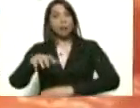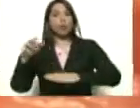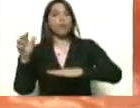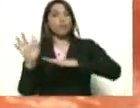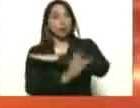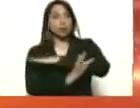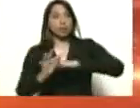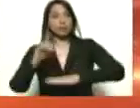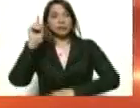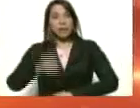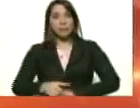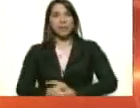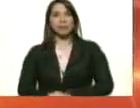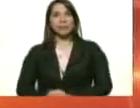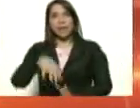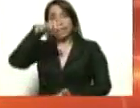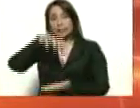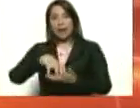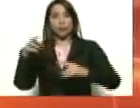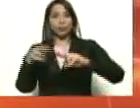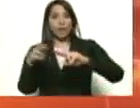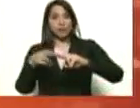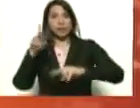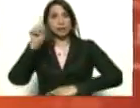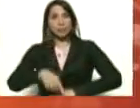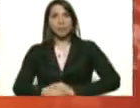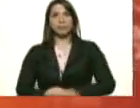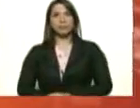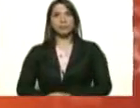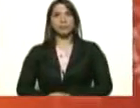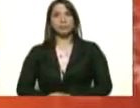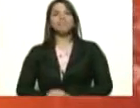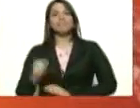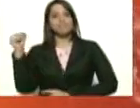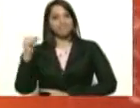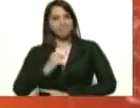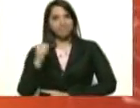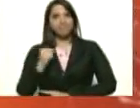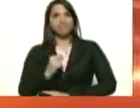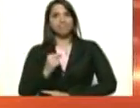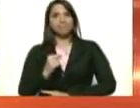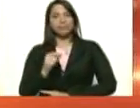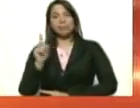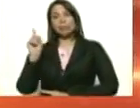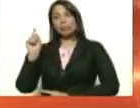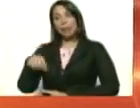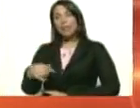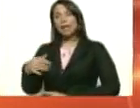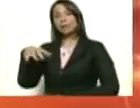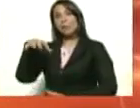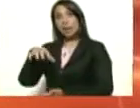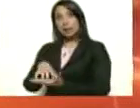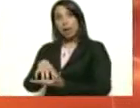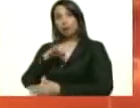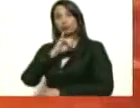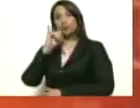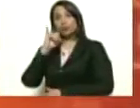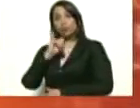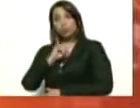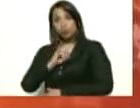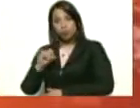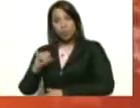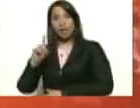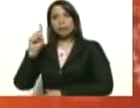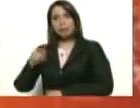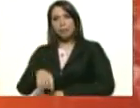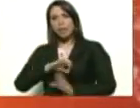y particularmente para el estado Táchira, presidente. Correcto. Igualmente por el estado Zulia, han